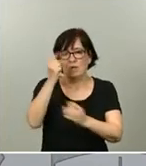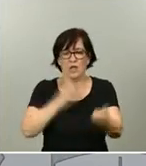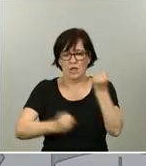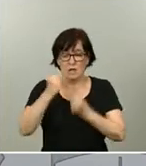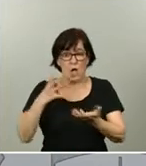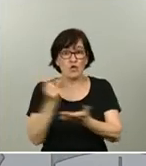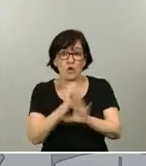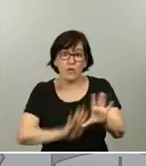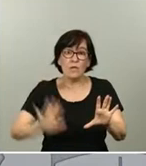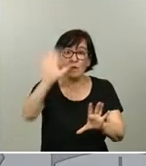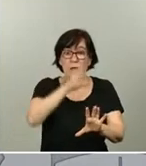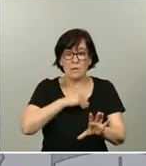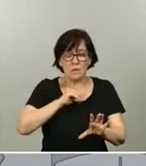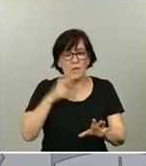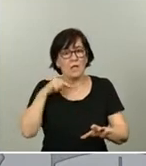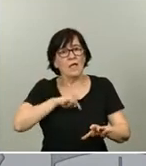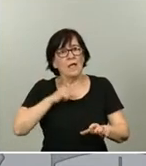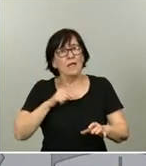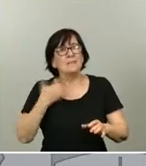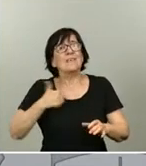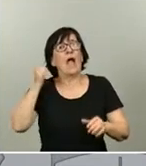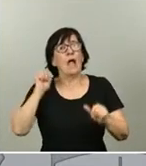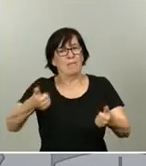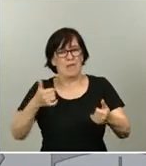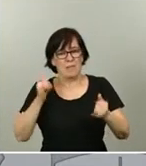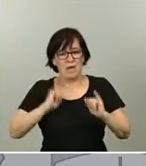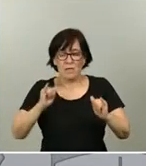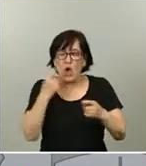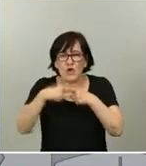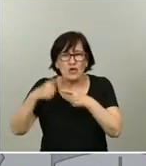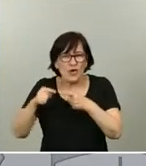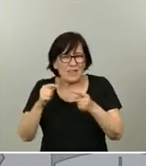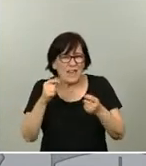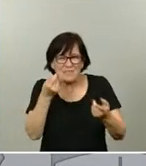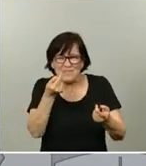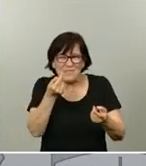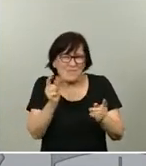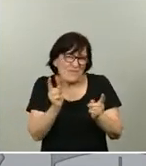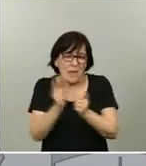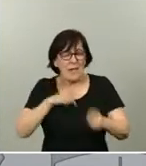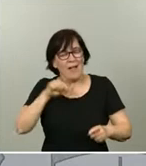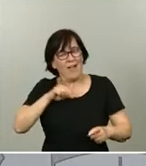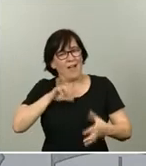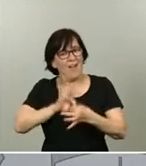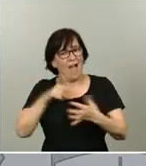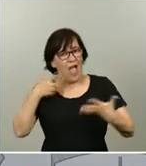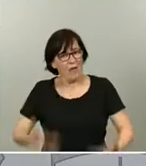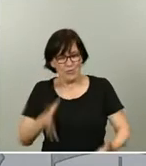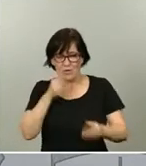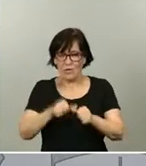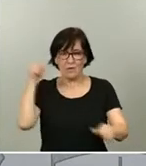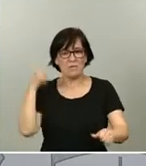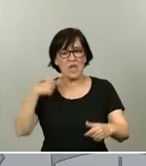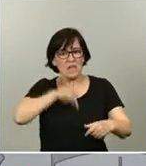empezamos a disfrutar de esas cosas, muchas veces pequeñas que dan sentido a la vida, cosas que antes pensábamos que eran seguras y para